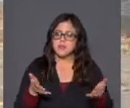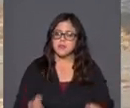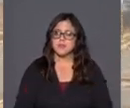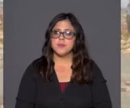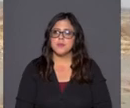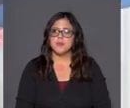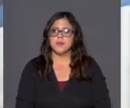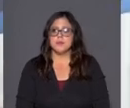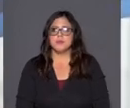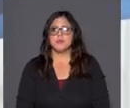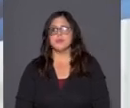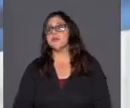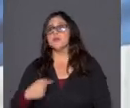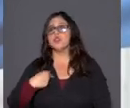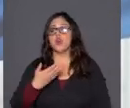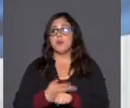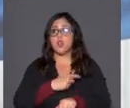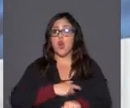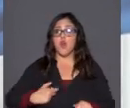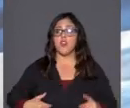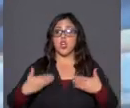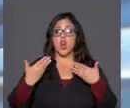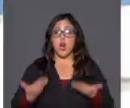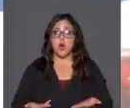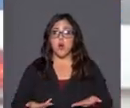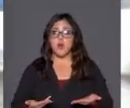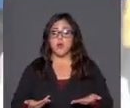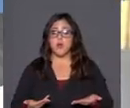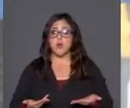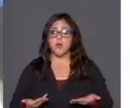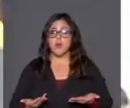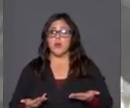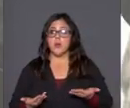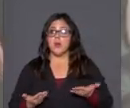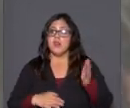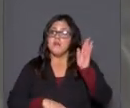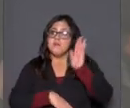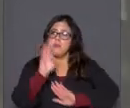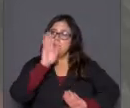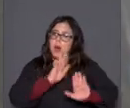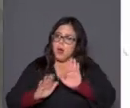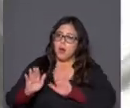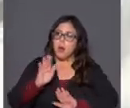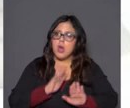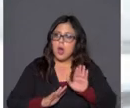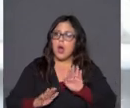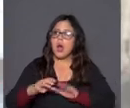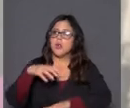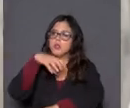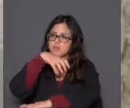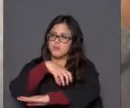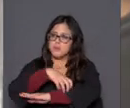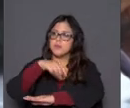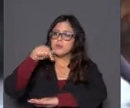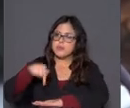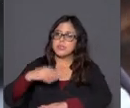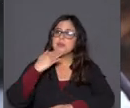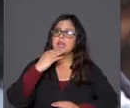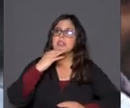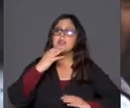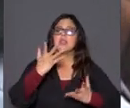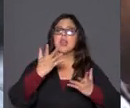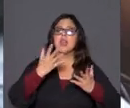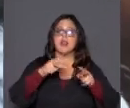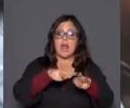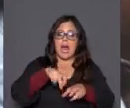O sea, lo que yo le pido al gobierno en este momento es absolutamente extremar las medidas de cuidado a nuestra zona, a nuestros pequeños agricultores, a